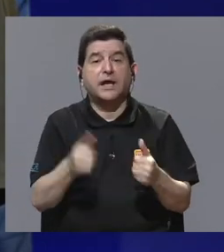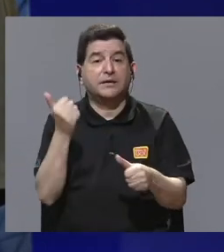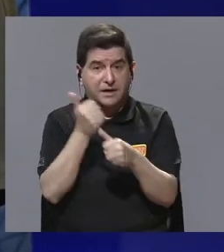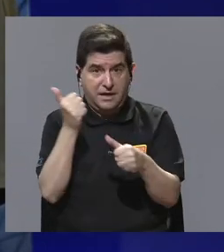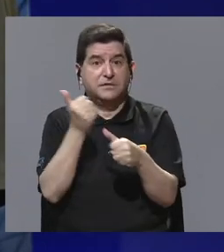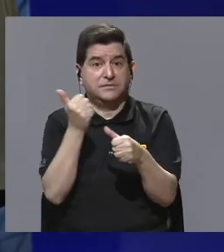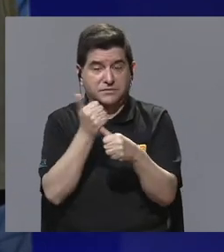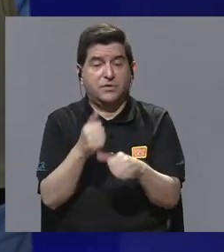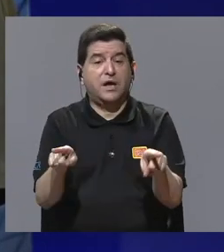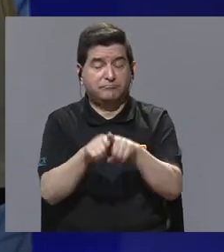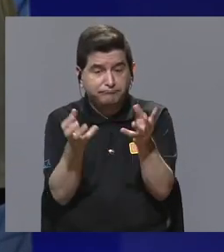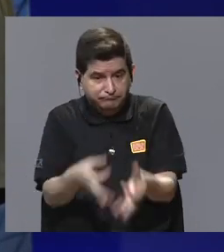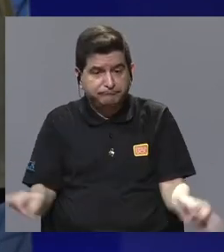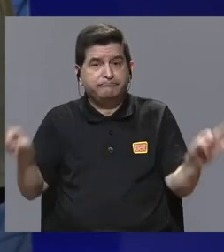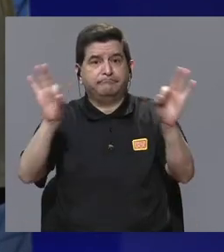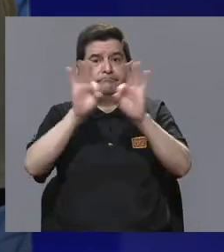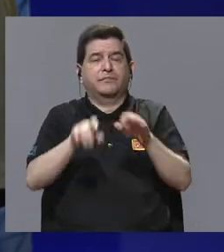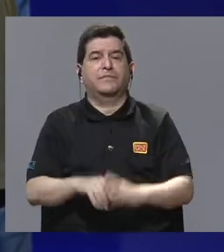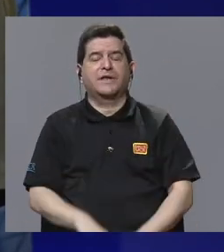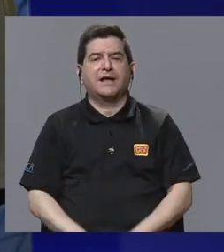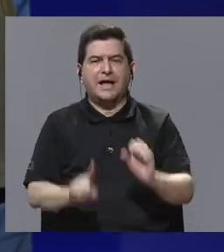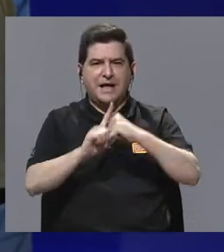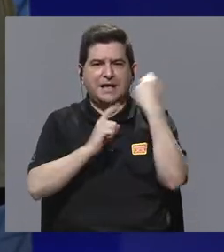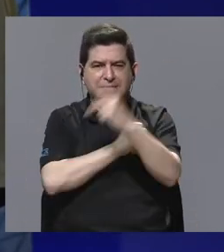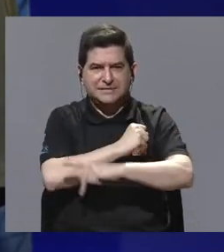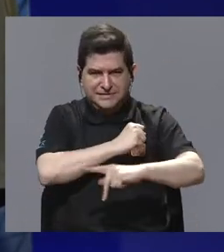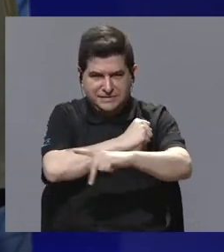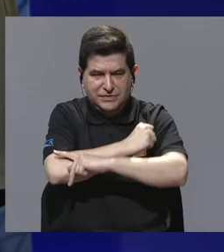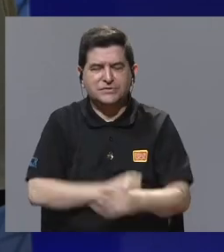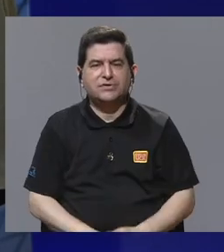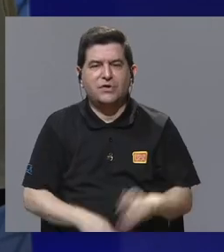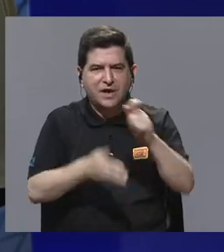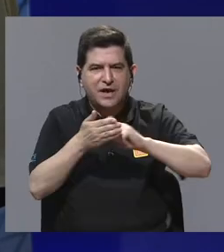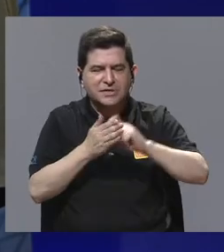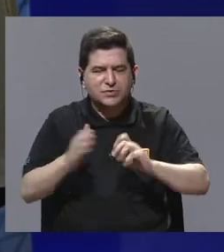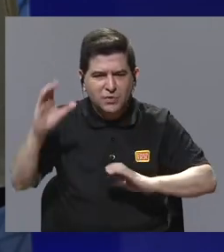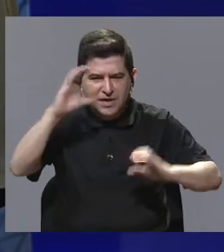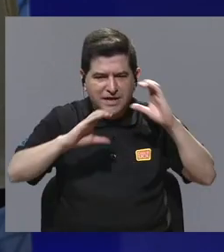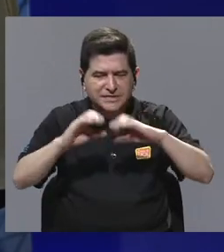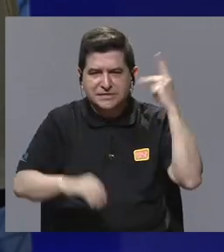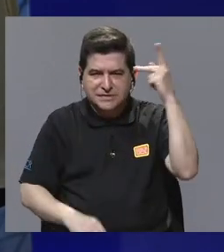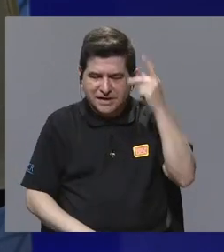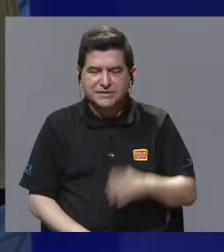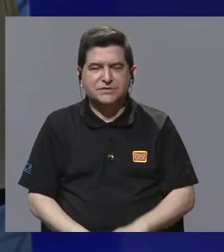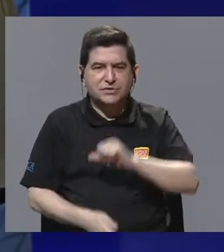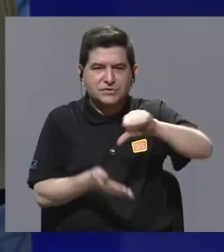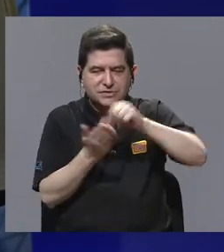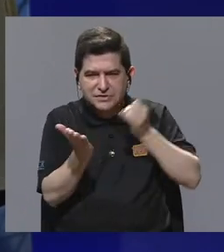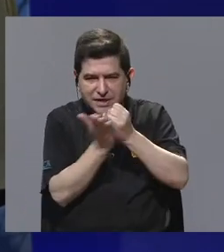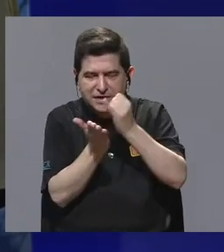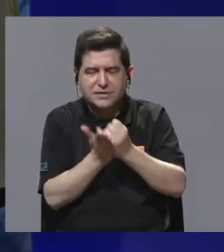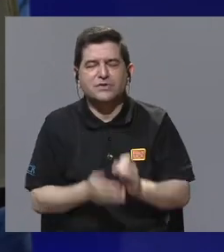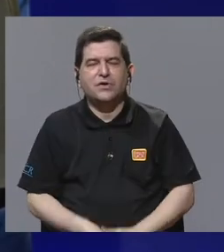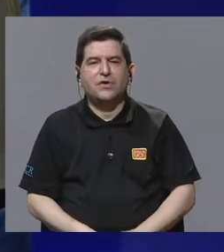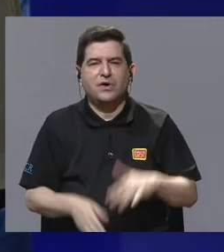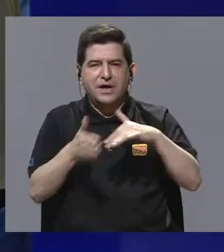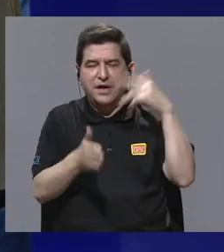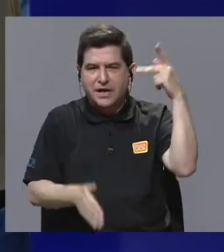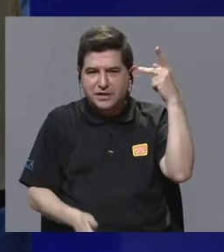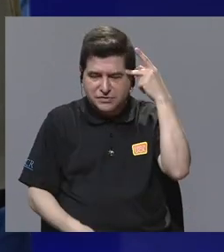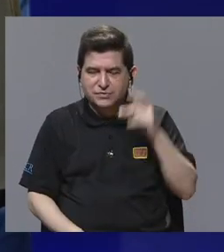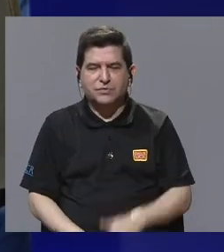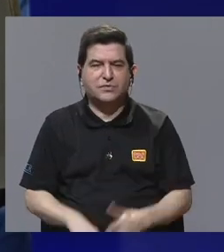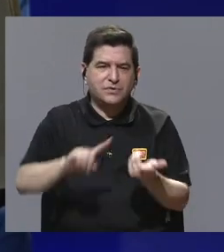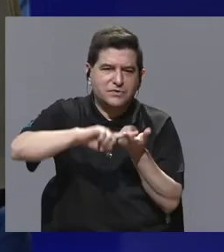eso también es muy importante, el Estado de la Nación, la Escuela de Ciencias Políticas, el Centro de Investigación, Estudios Políticos, colegas, amigos, etcétera,